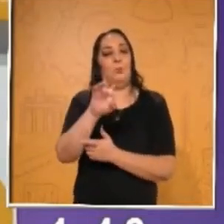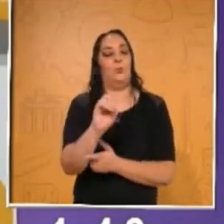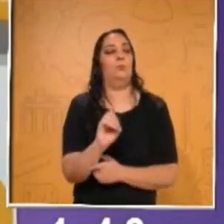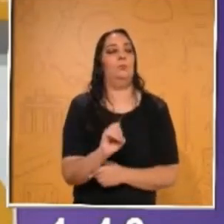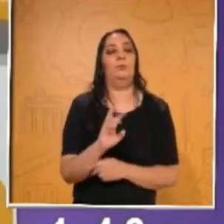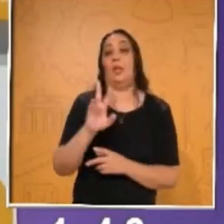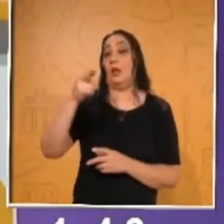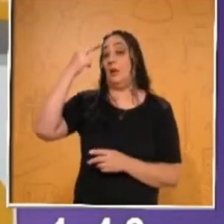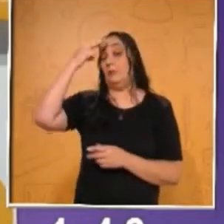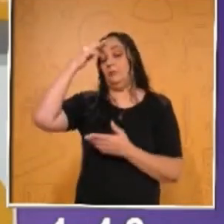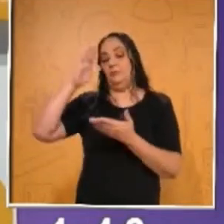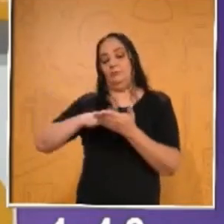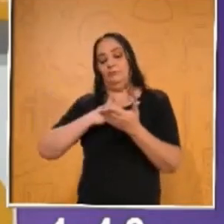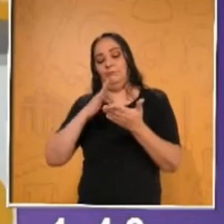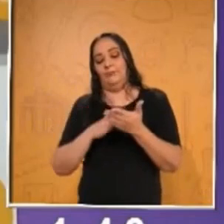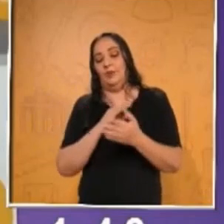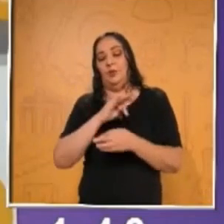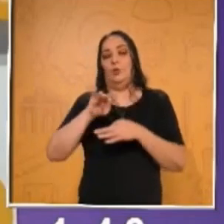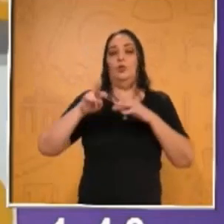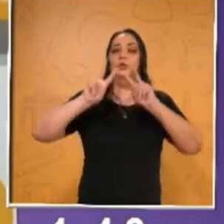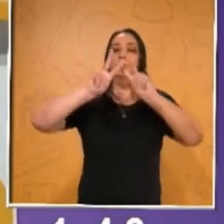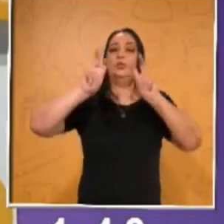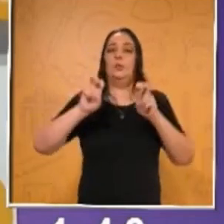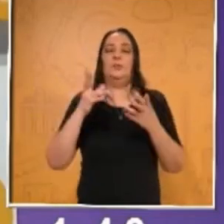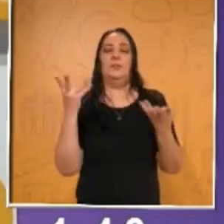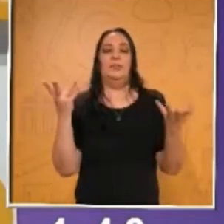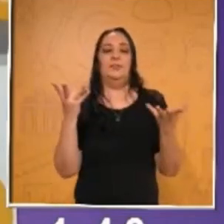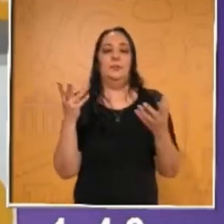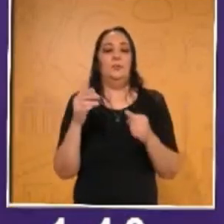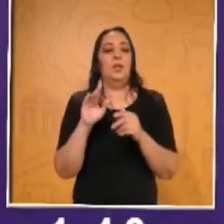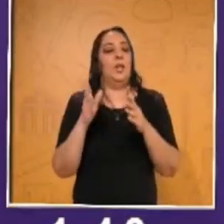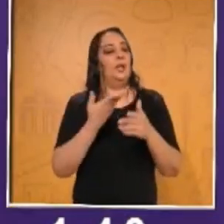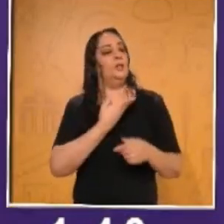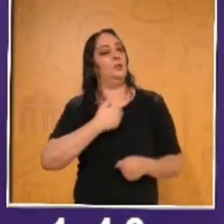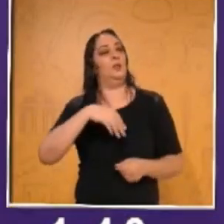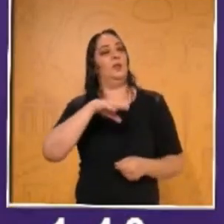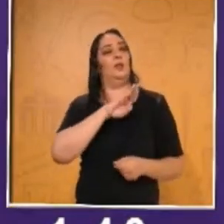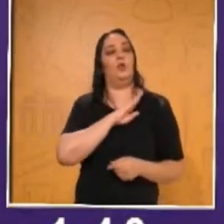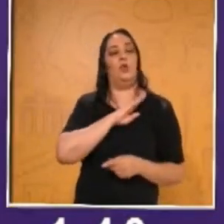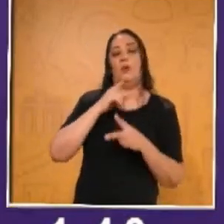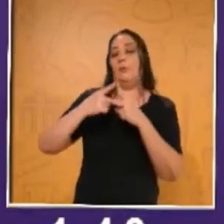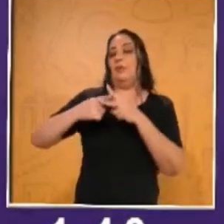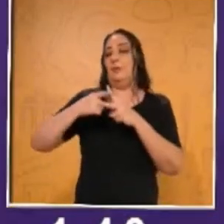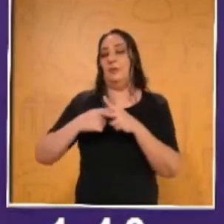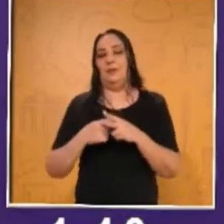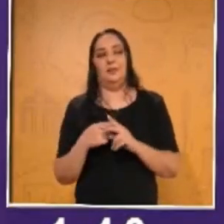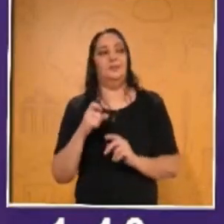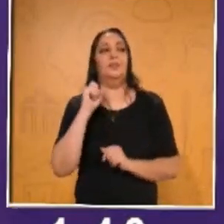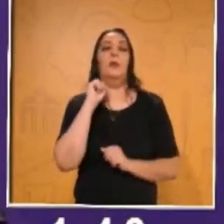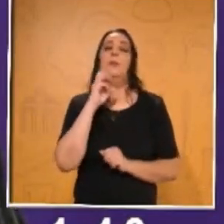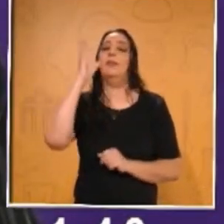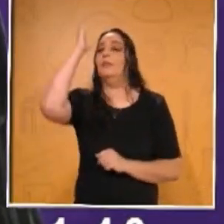Ve repasando todos los temas que ya vimos de español, de matemáticas e inclusive de ciencias naturales